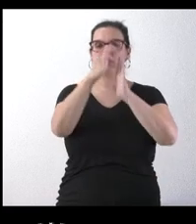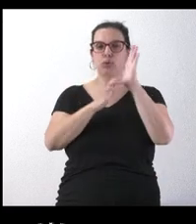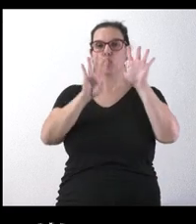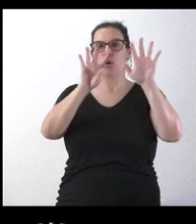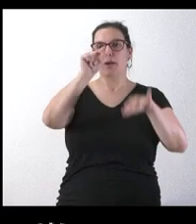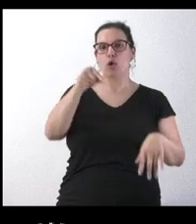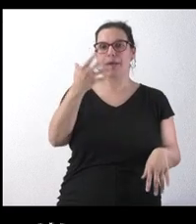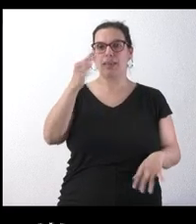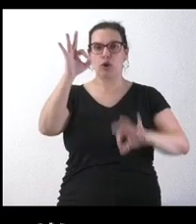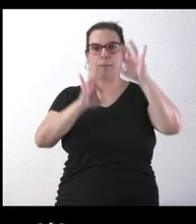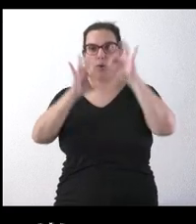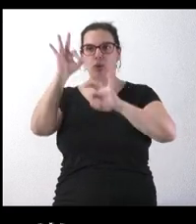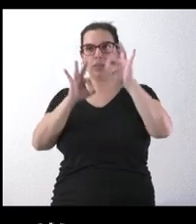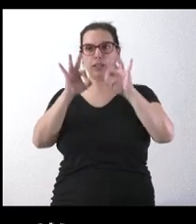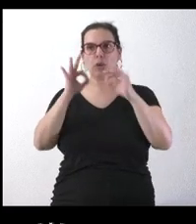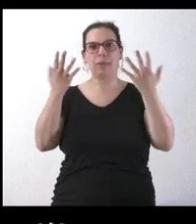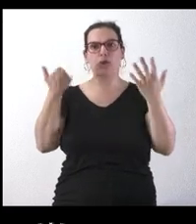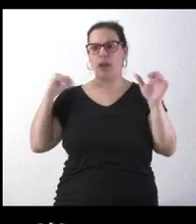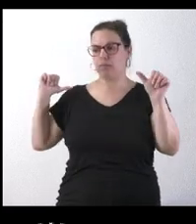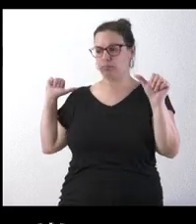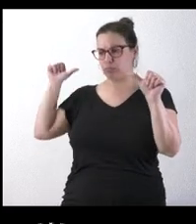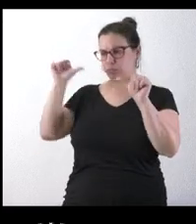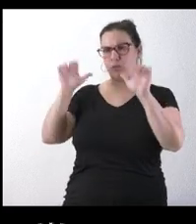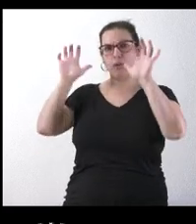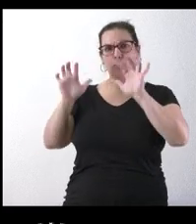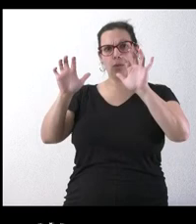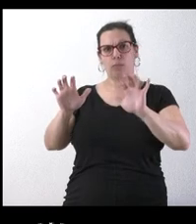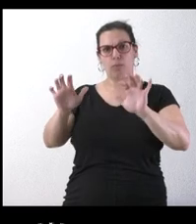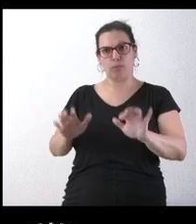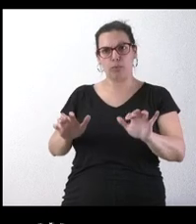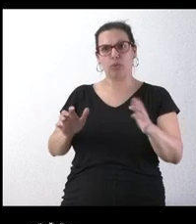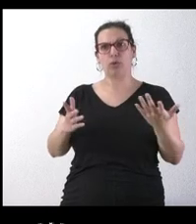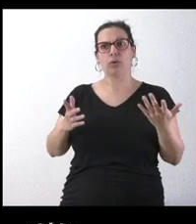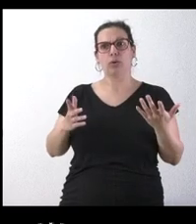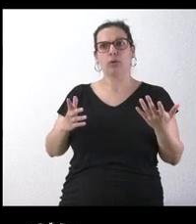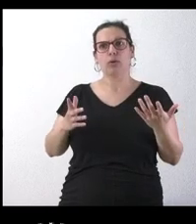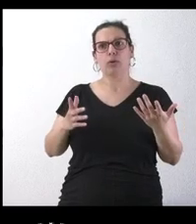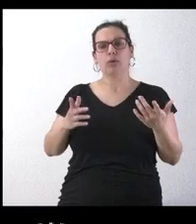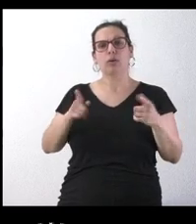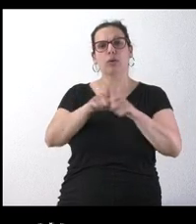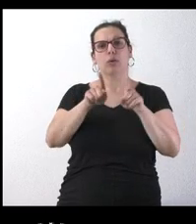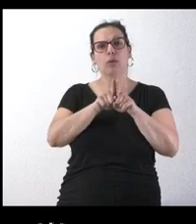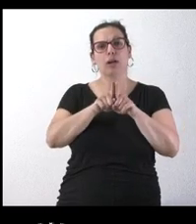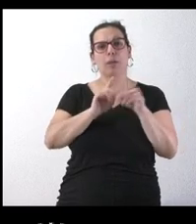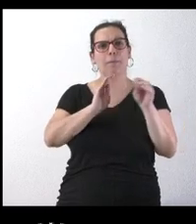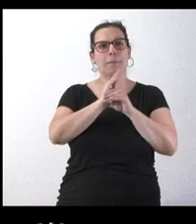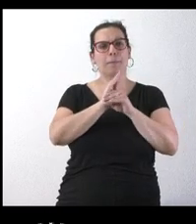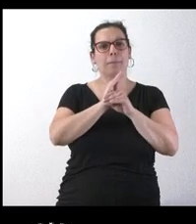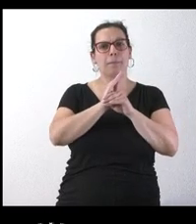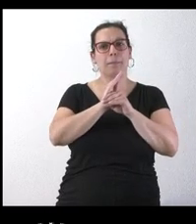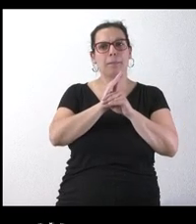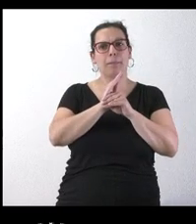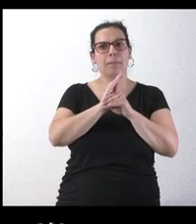,5%, pero ya se han venido aplicando reducciones. Estaban entre las becas más caras las de Castilla y León. No sé si tienen en el